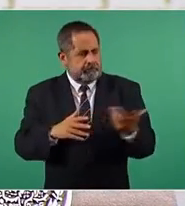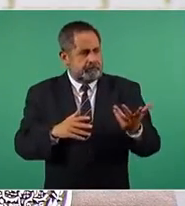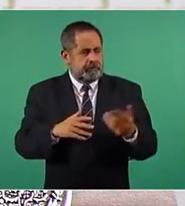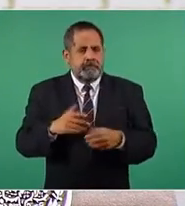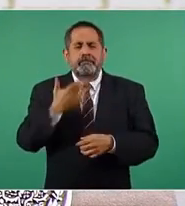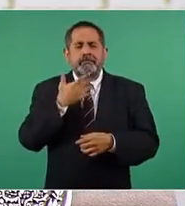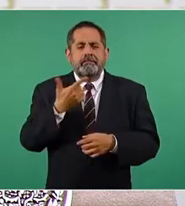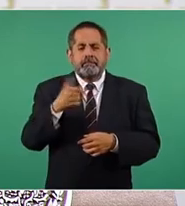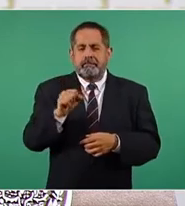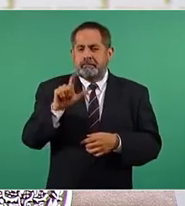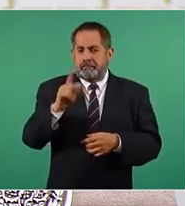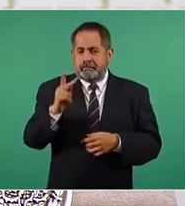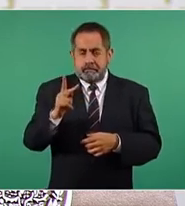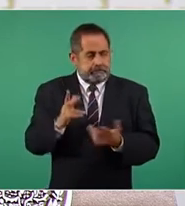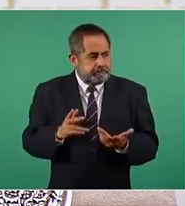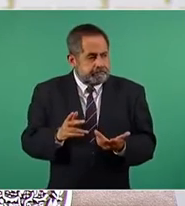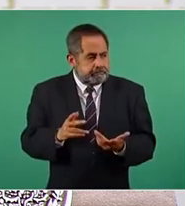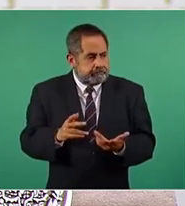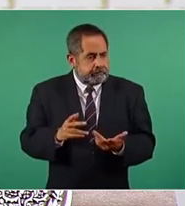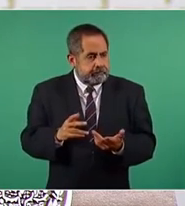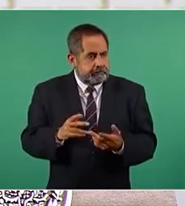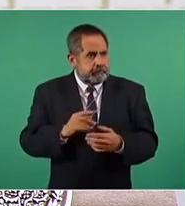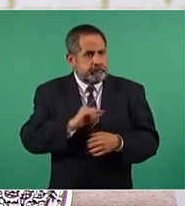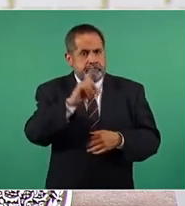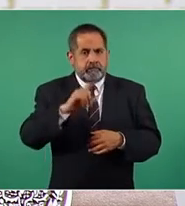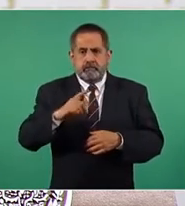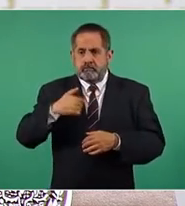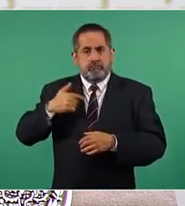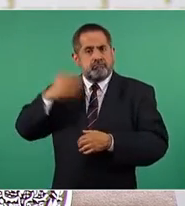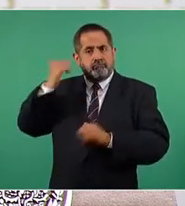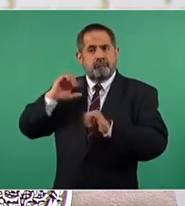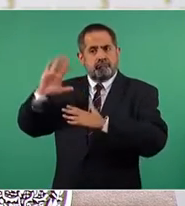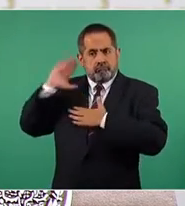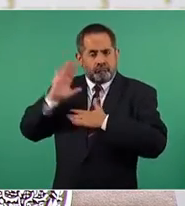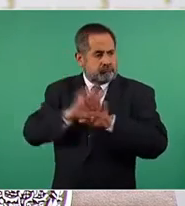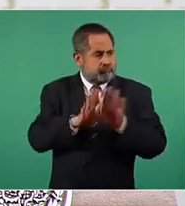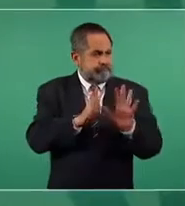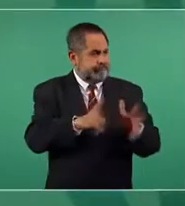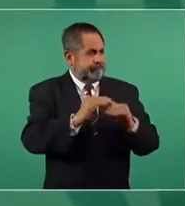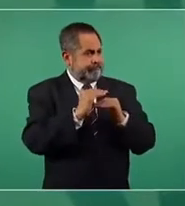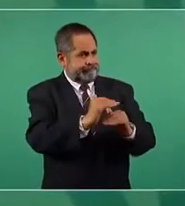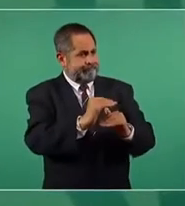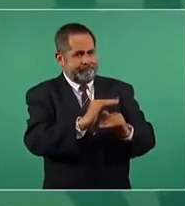y no he podido cumplir el compromiso de que no aumente el precio